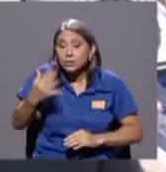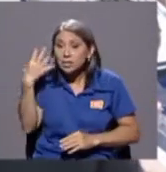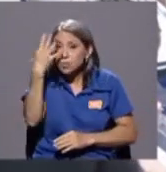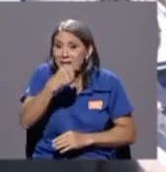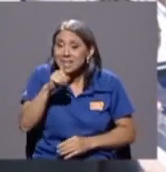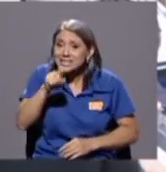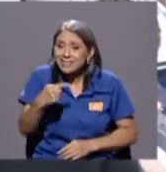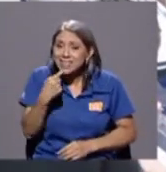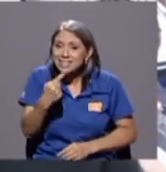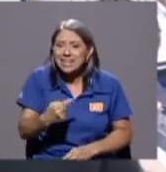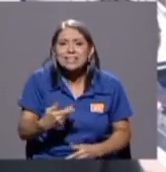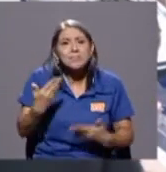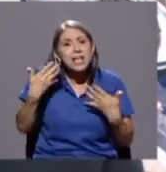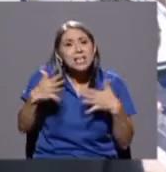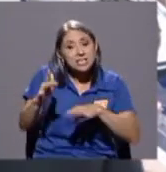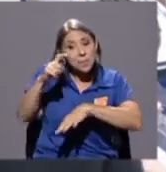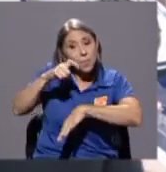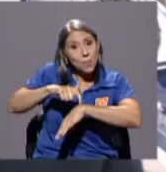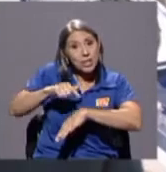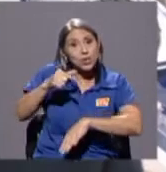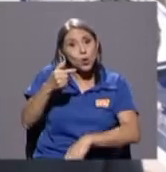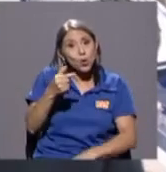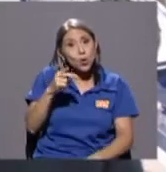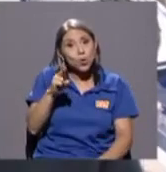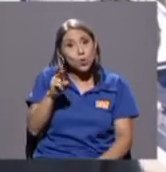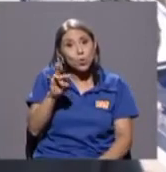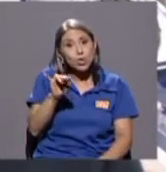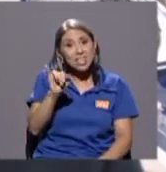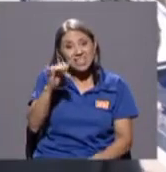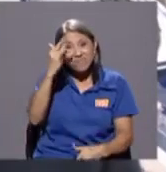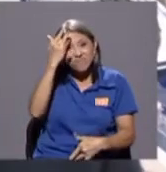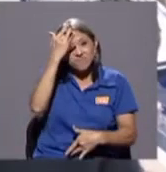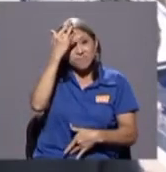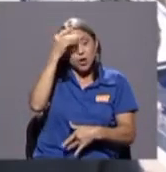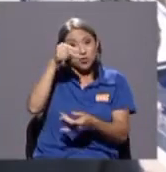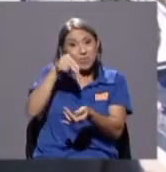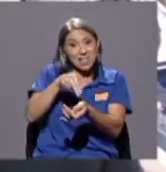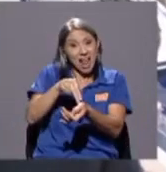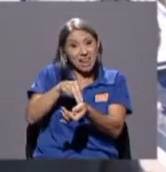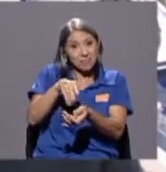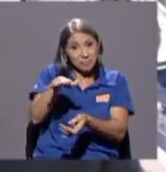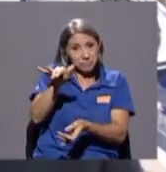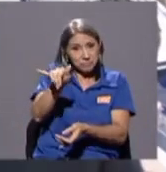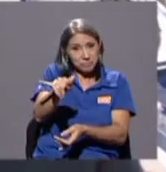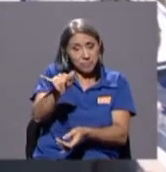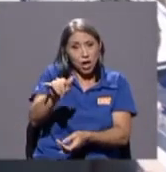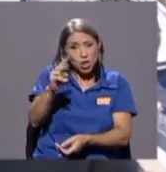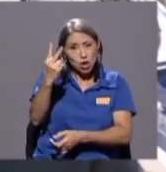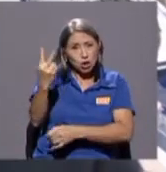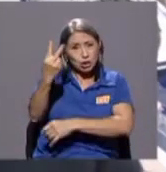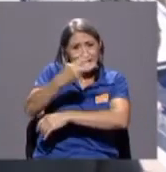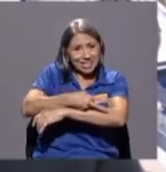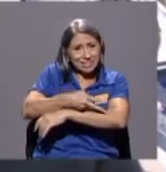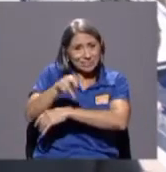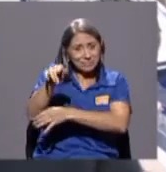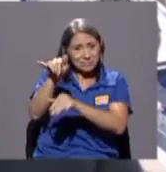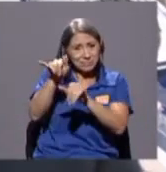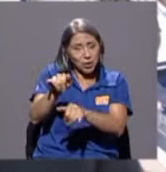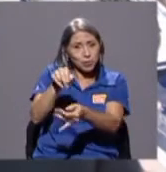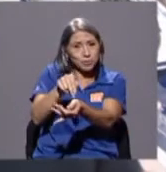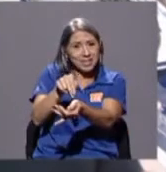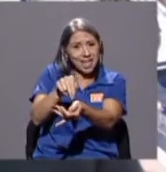ya cuando guti estaba en el hospital y tenía tal vez un par de días de estar en el hospital nos mandó algunos amigos